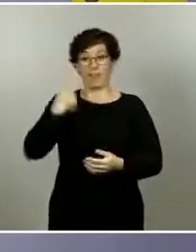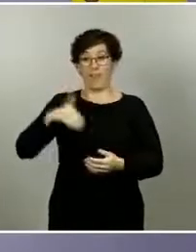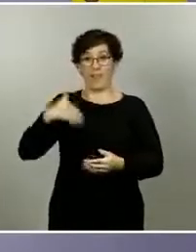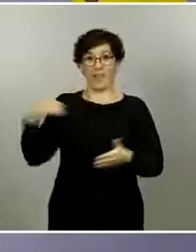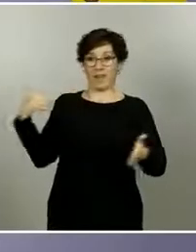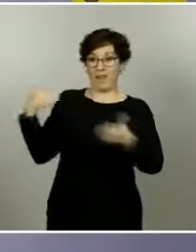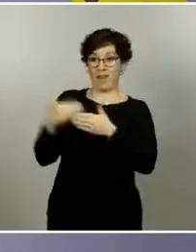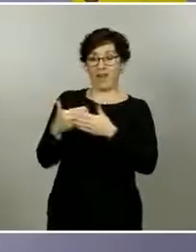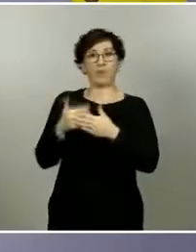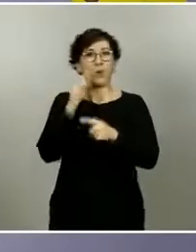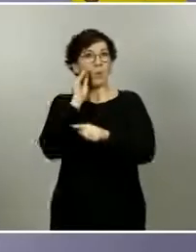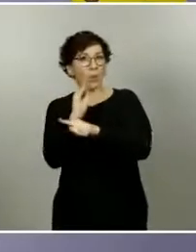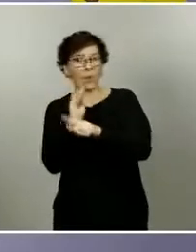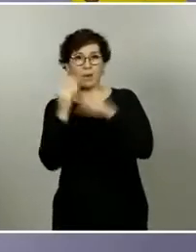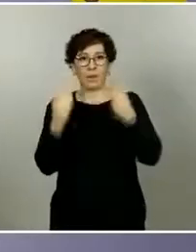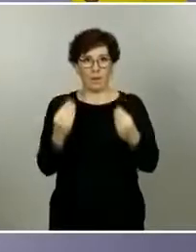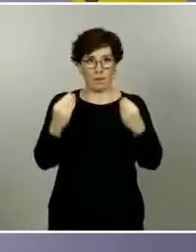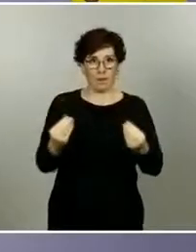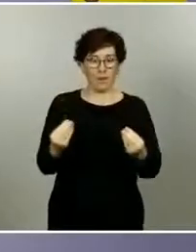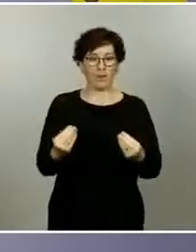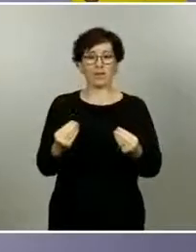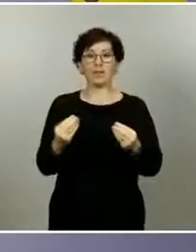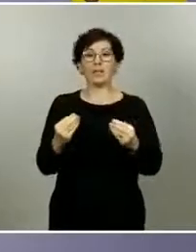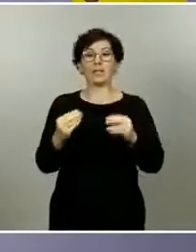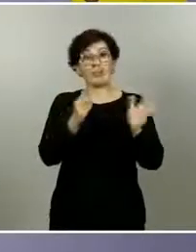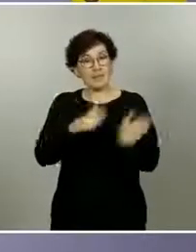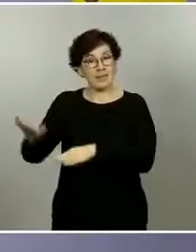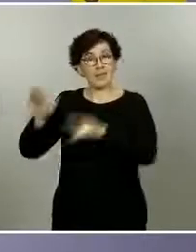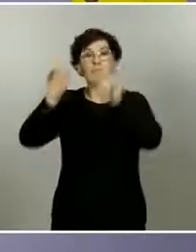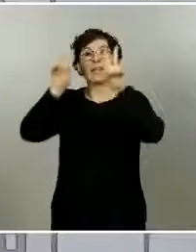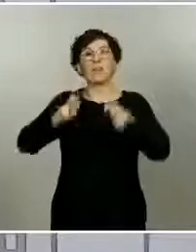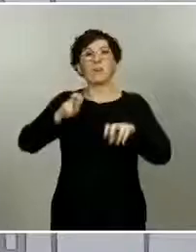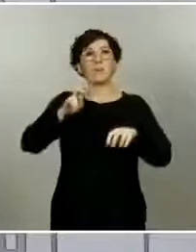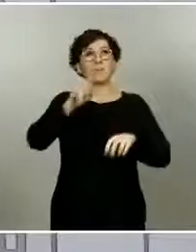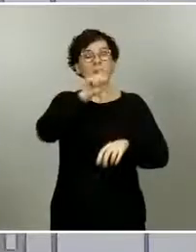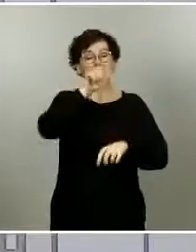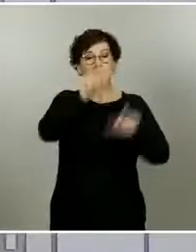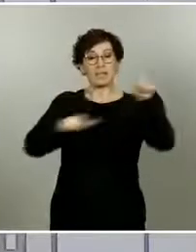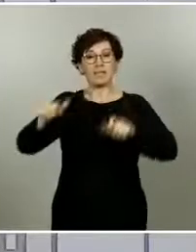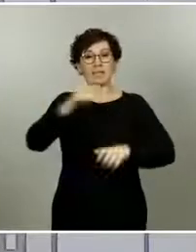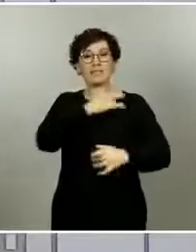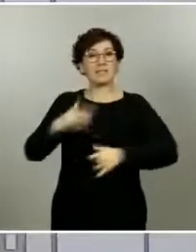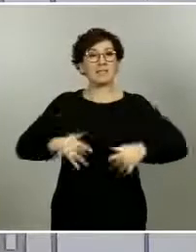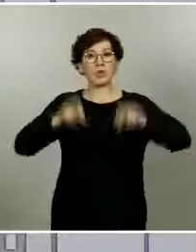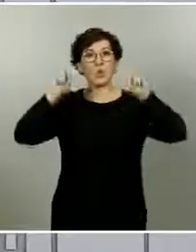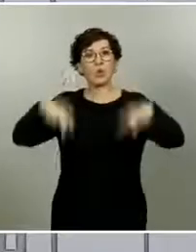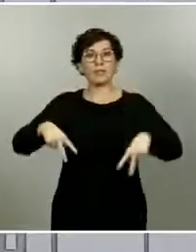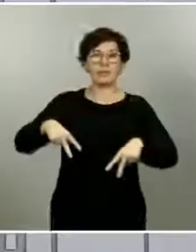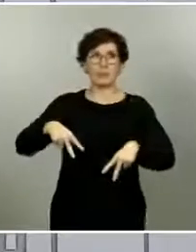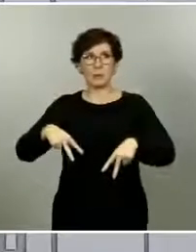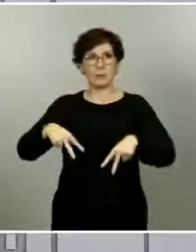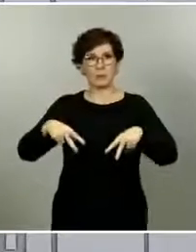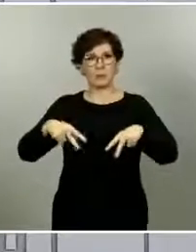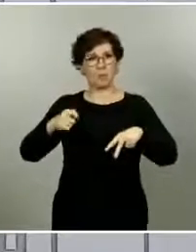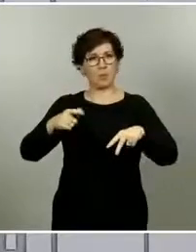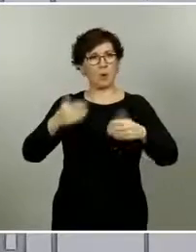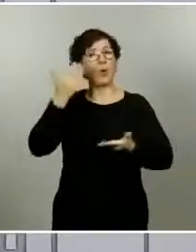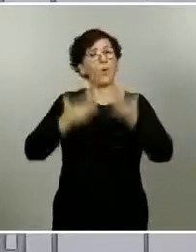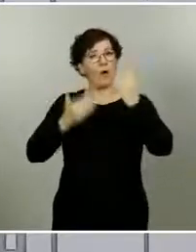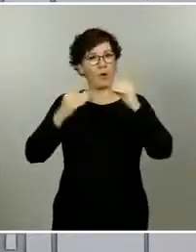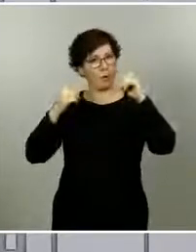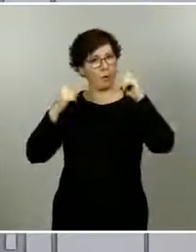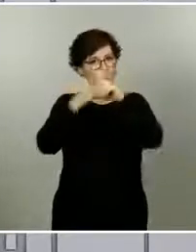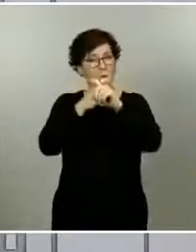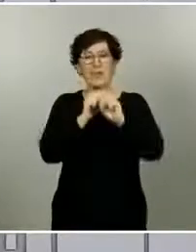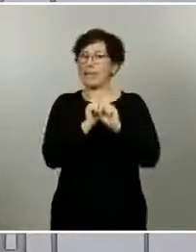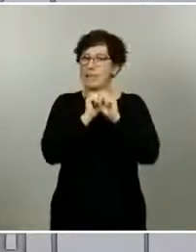suficiente. Y en cuanto a los asintomáticos, esto es más complicado de valorar. No tenemos todavía claro, aunque sabemos